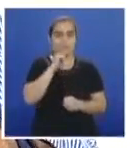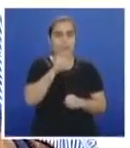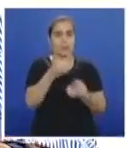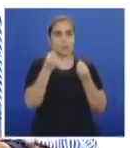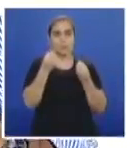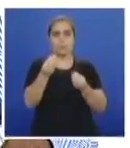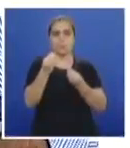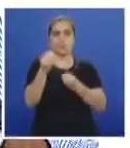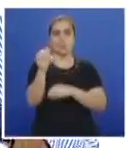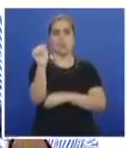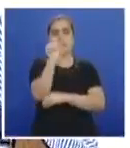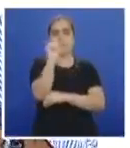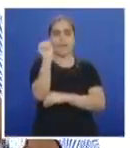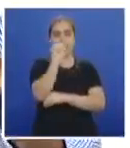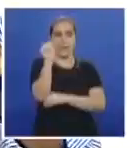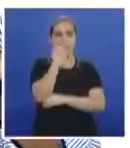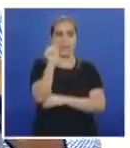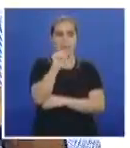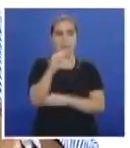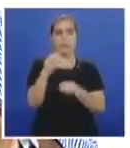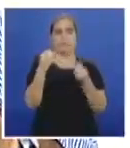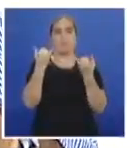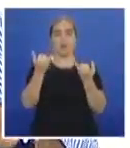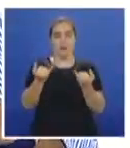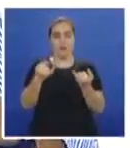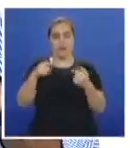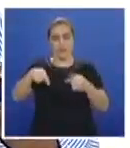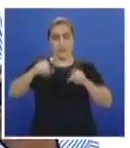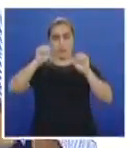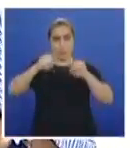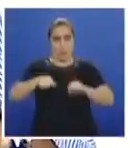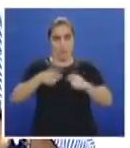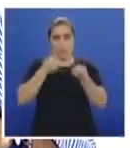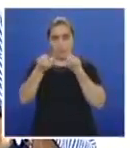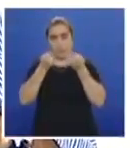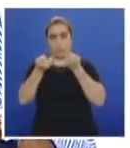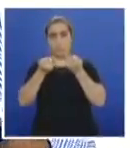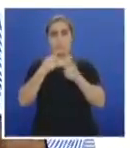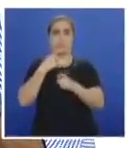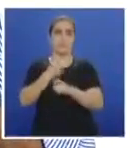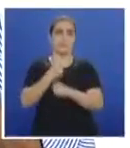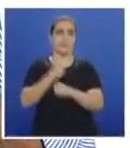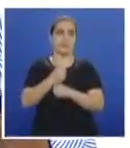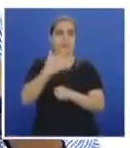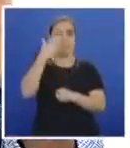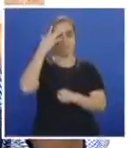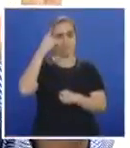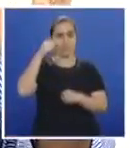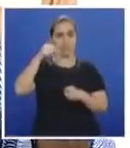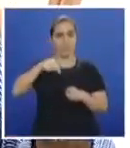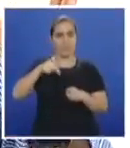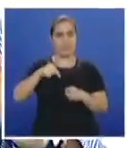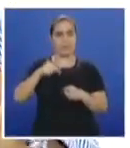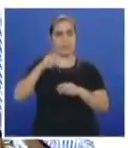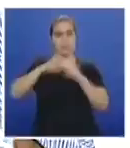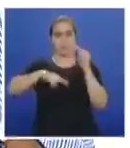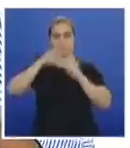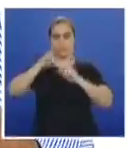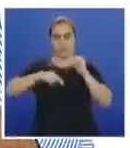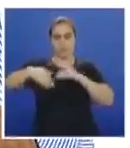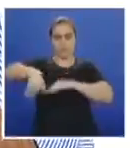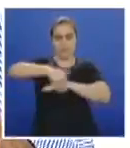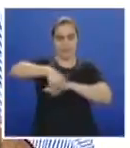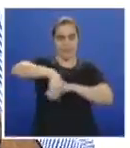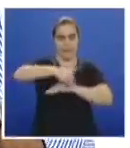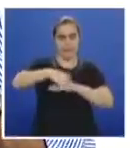pero no está preparada para manejar tal población porque nuestra infraestructura vial